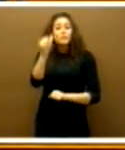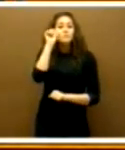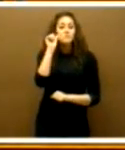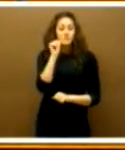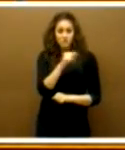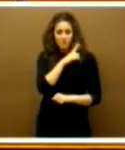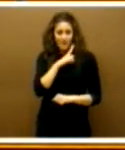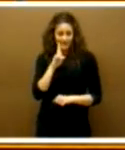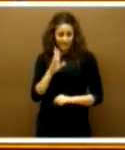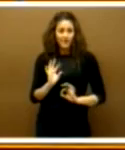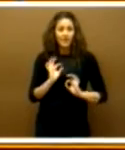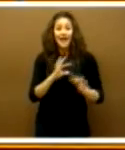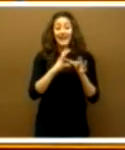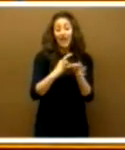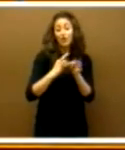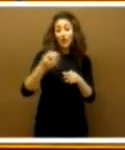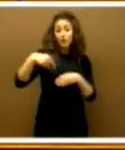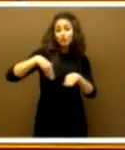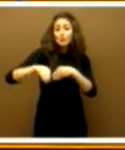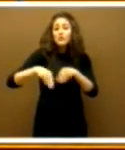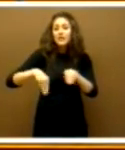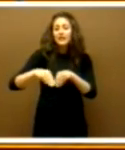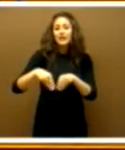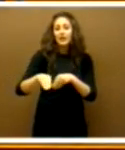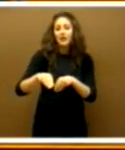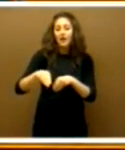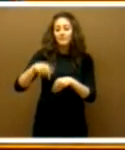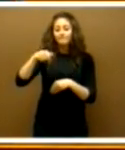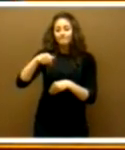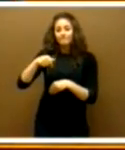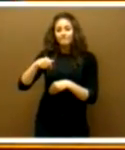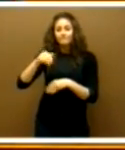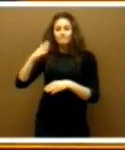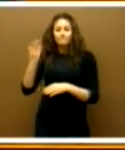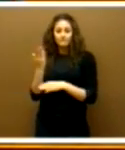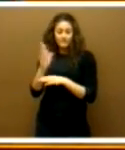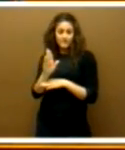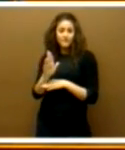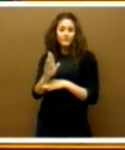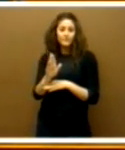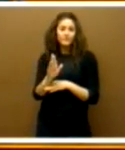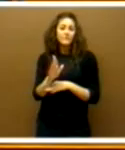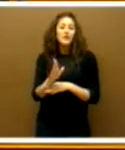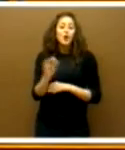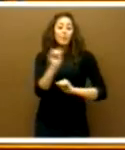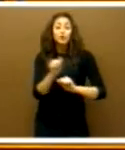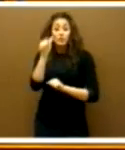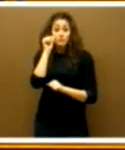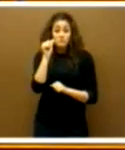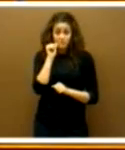muy relacionado con esa estrategia que usted nos trae esta mañana. Una protección a la maternidad